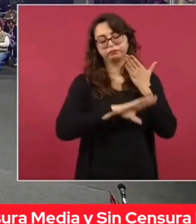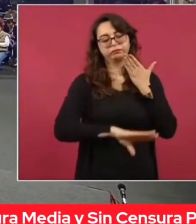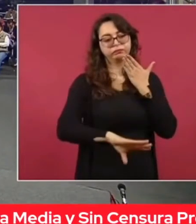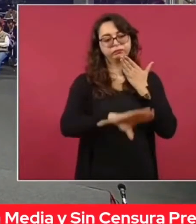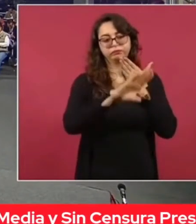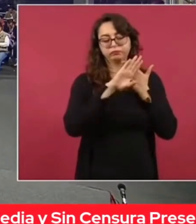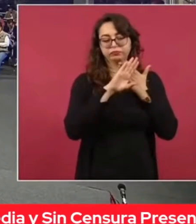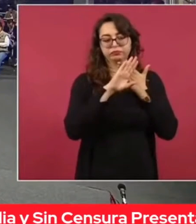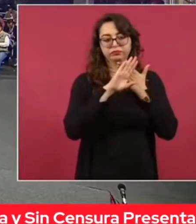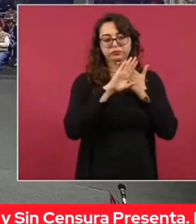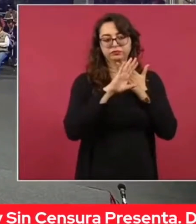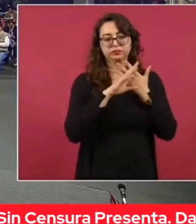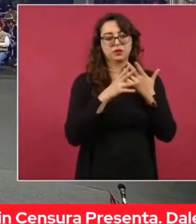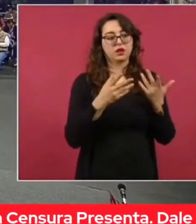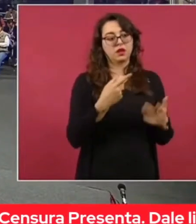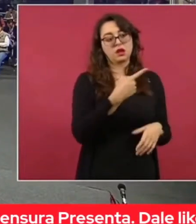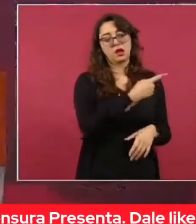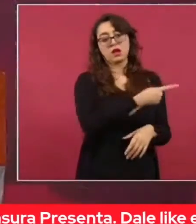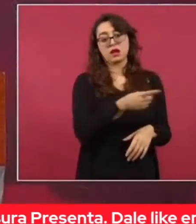los héroes,